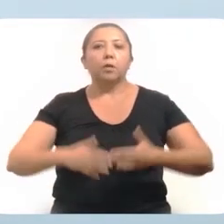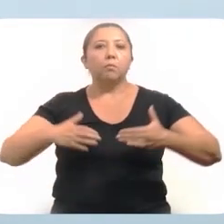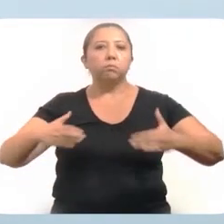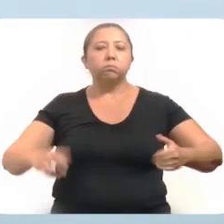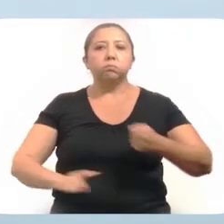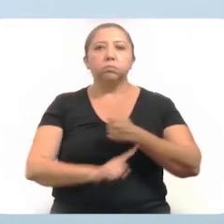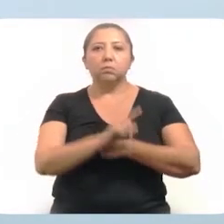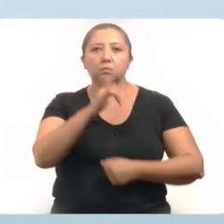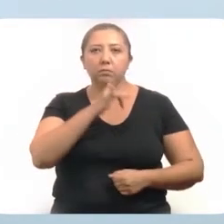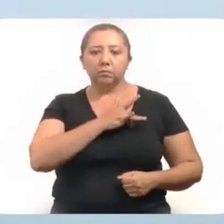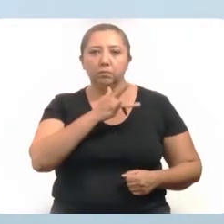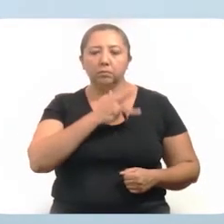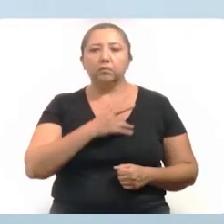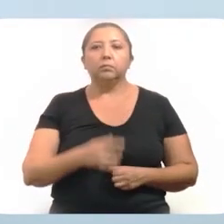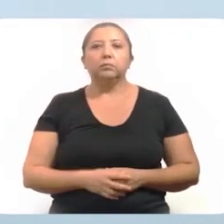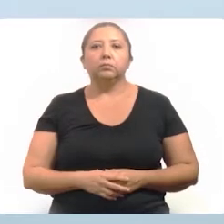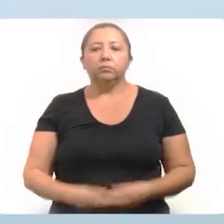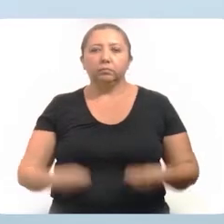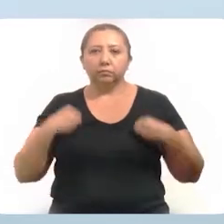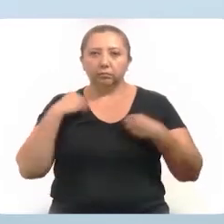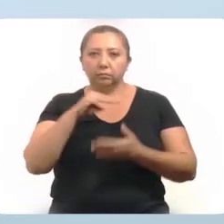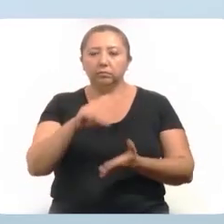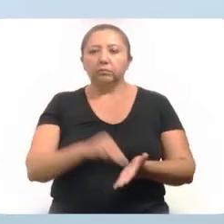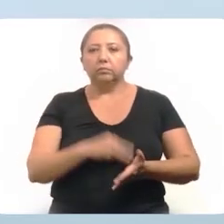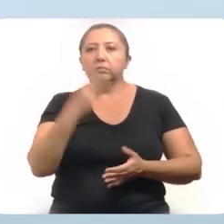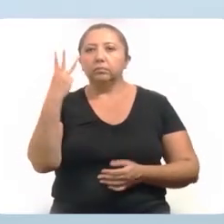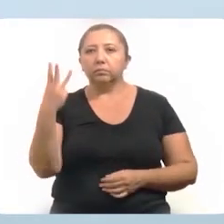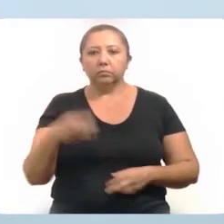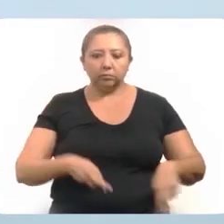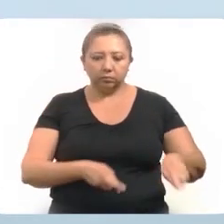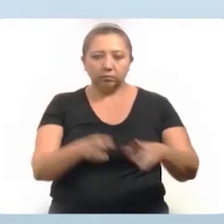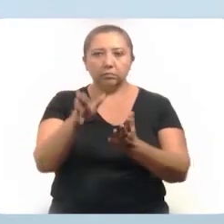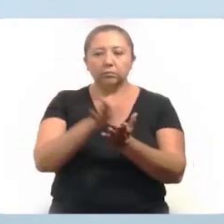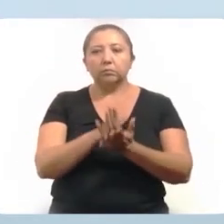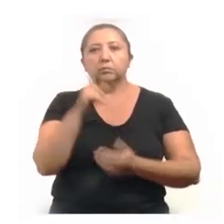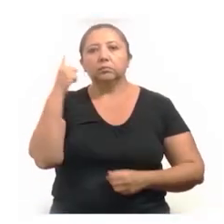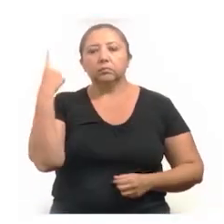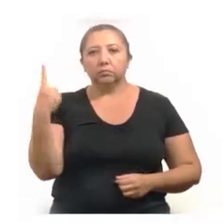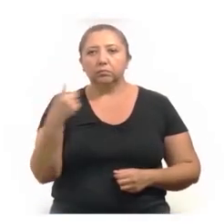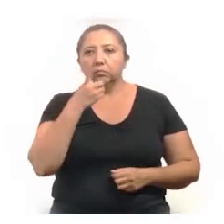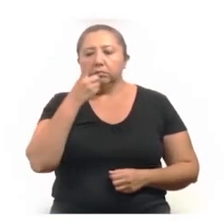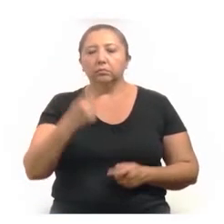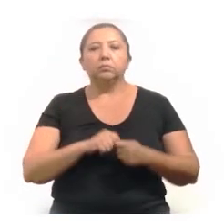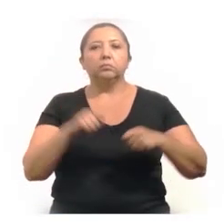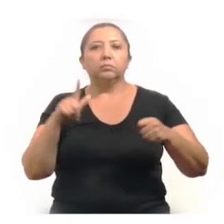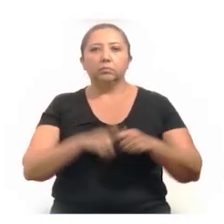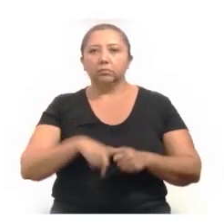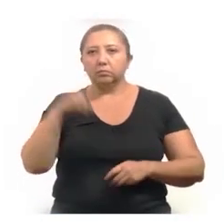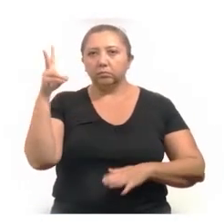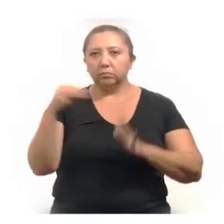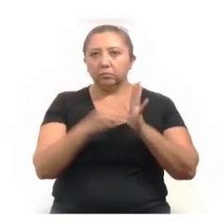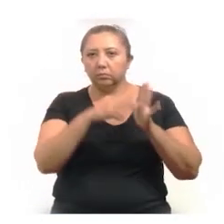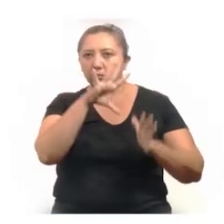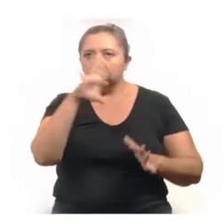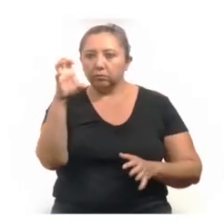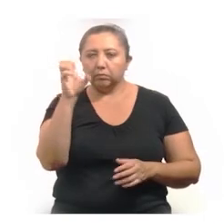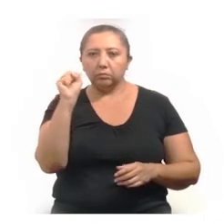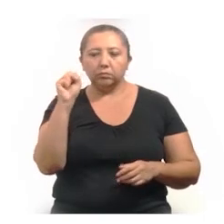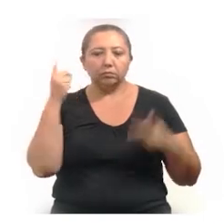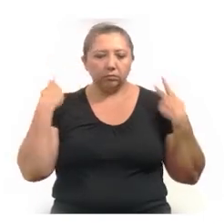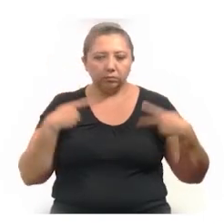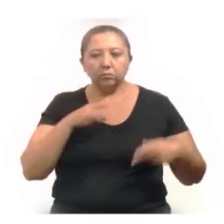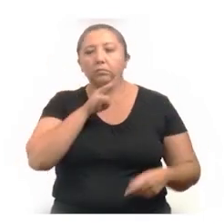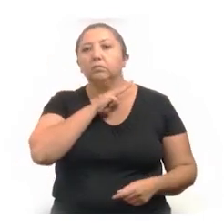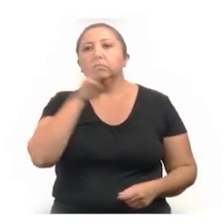obesidad y cardiopatía. Residían en Mérida 3 y Río Lagartos 1. En total son 2,560 las